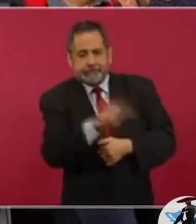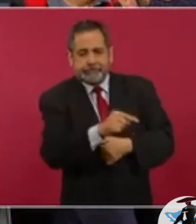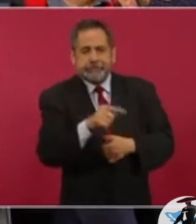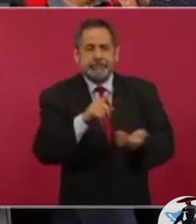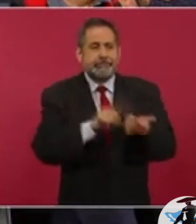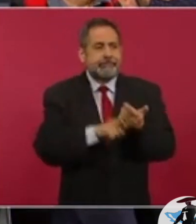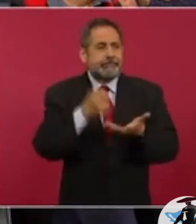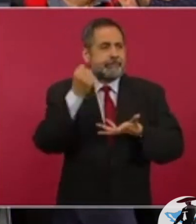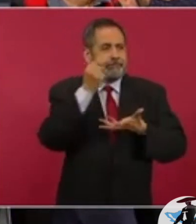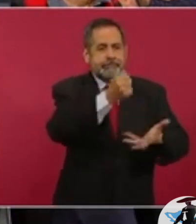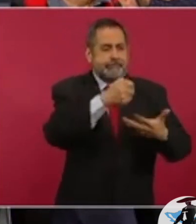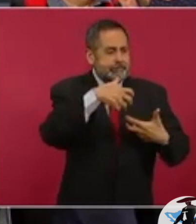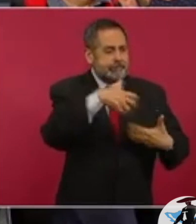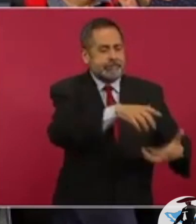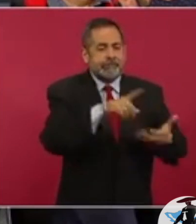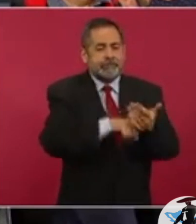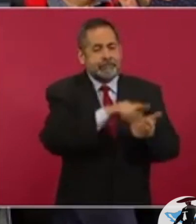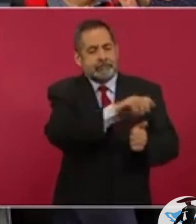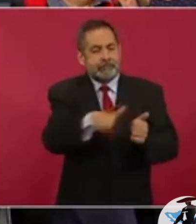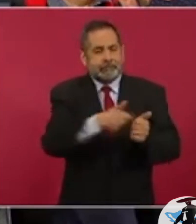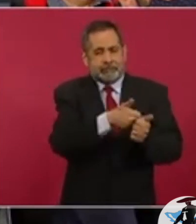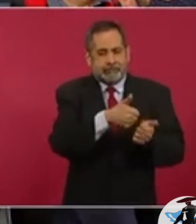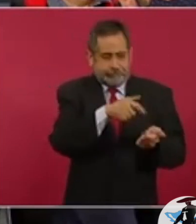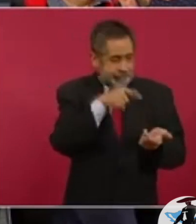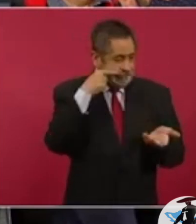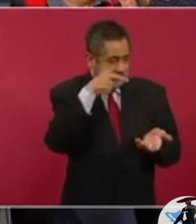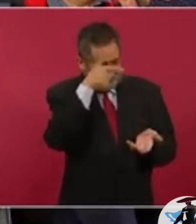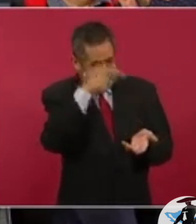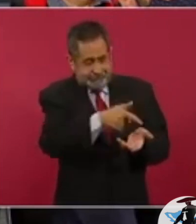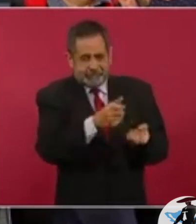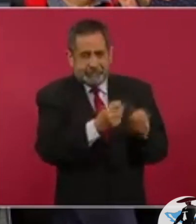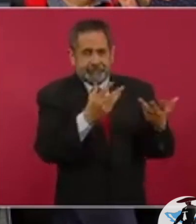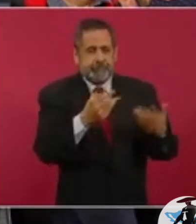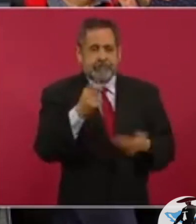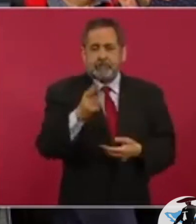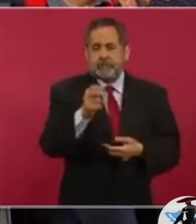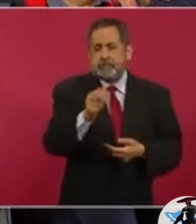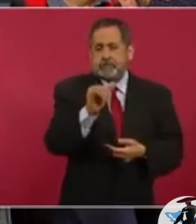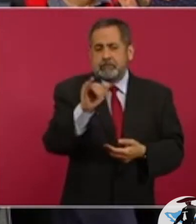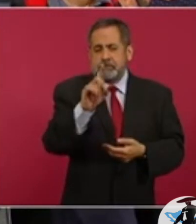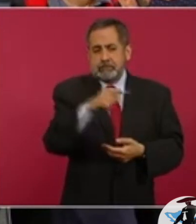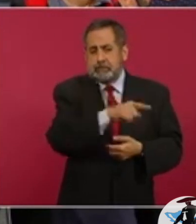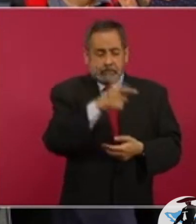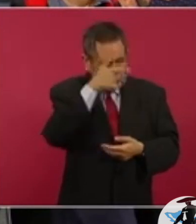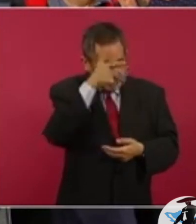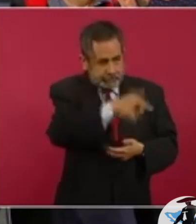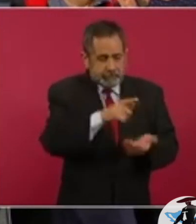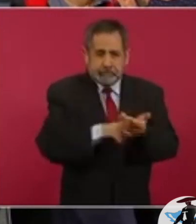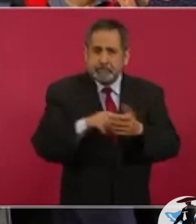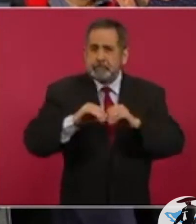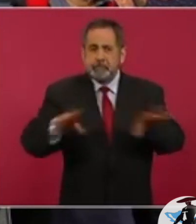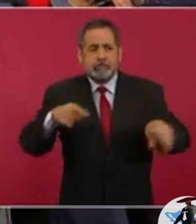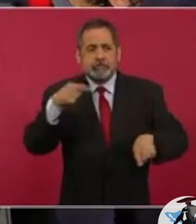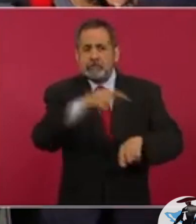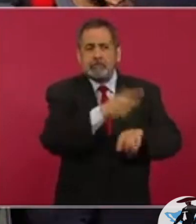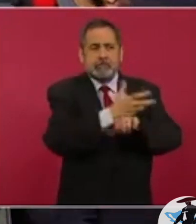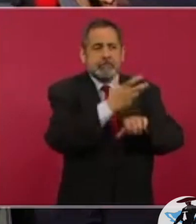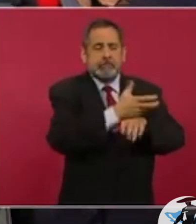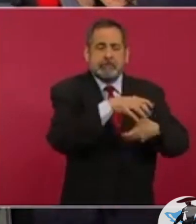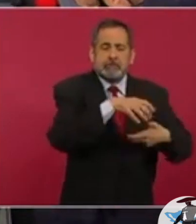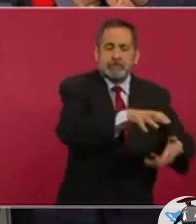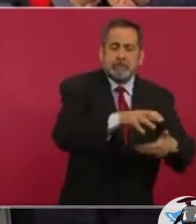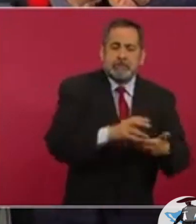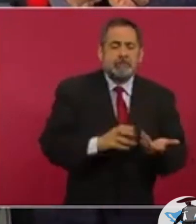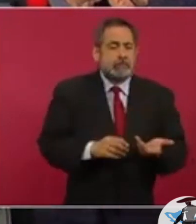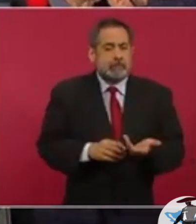financiamiento. Por lo menos ya aquí está claramente USAID metida, ya se han dado datos aquí. Este